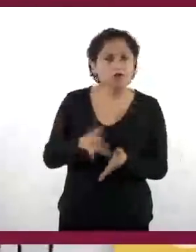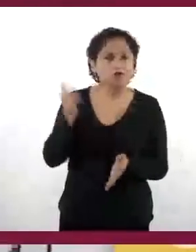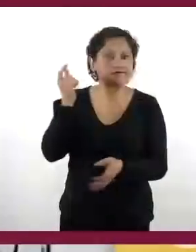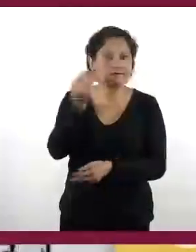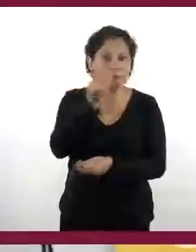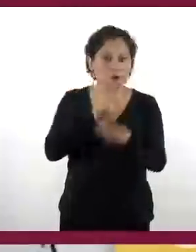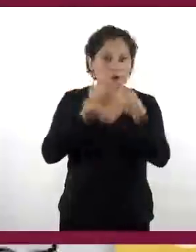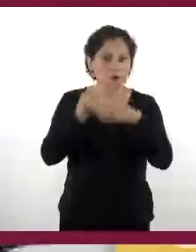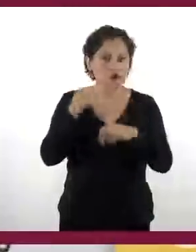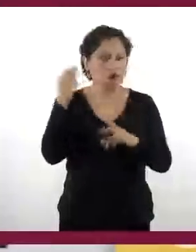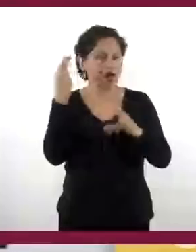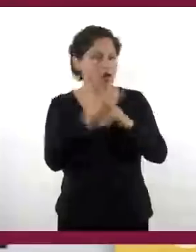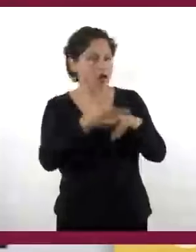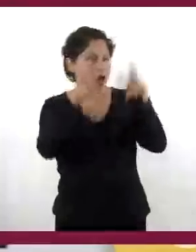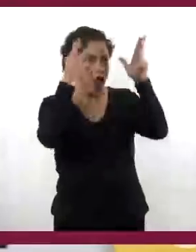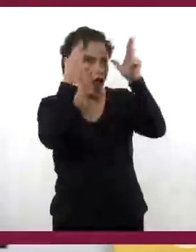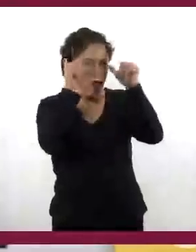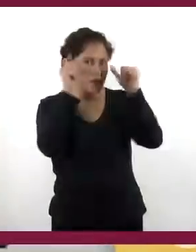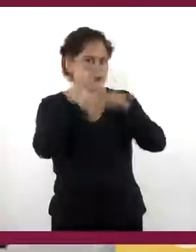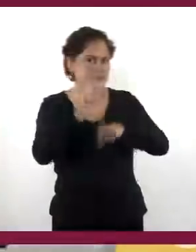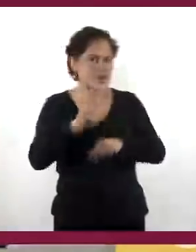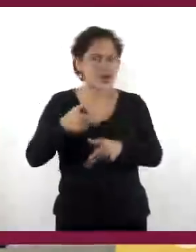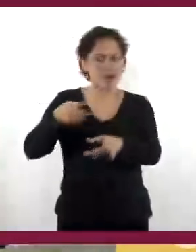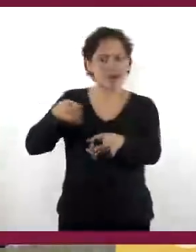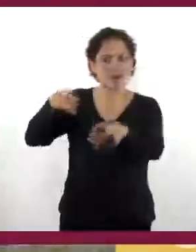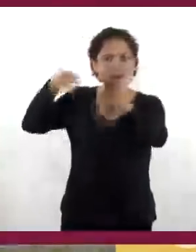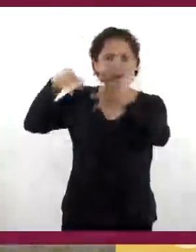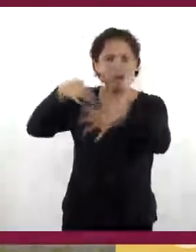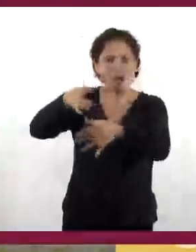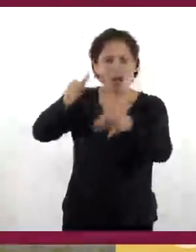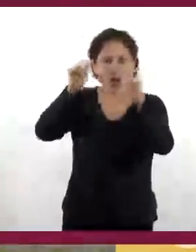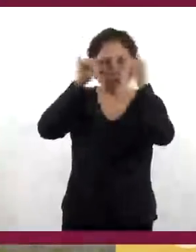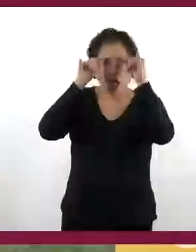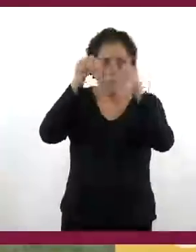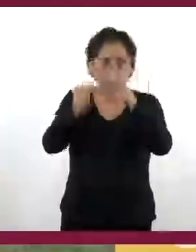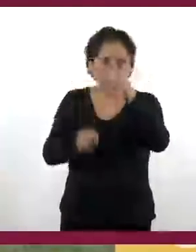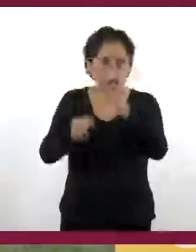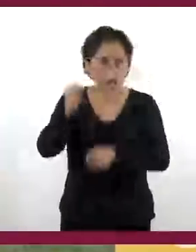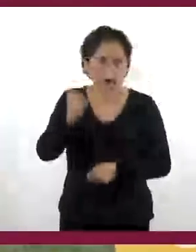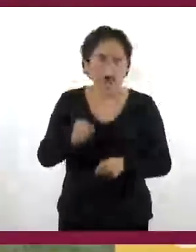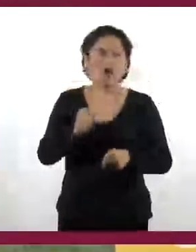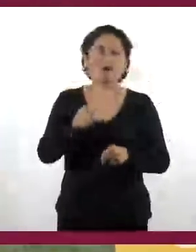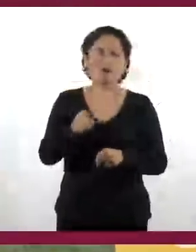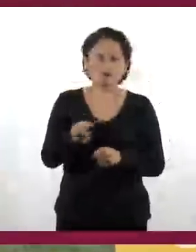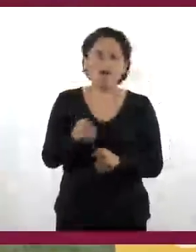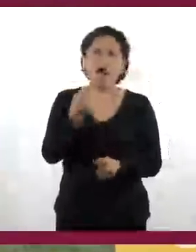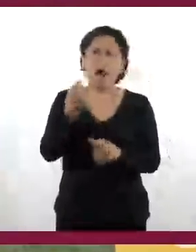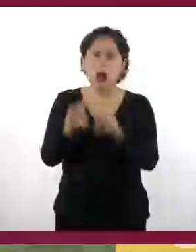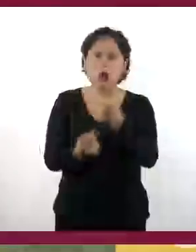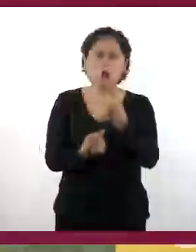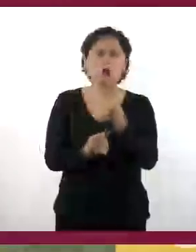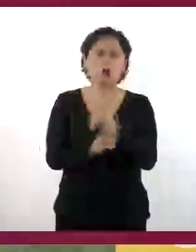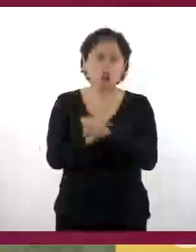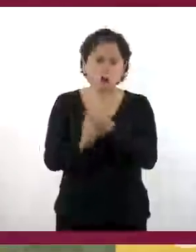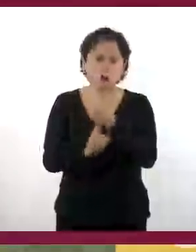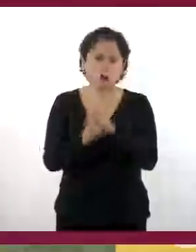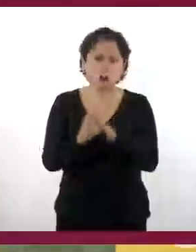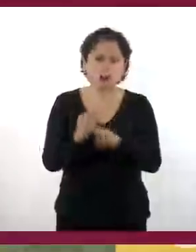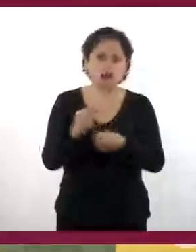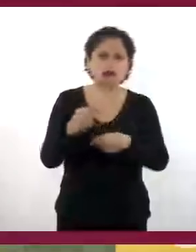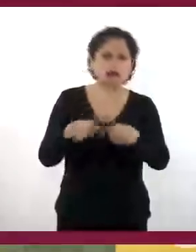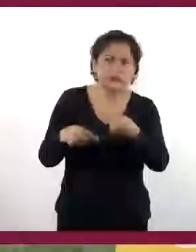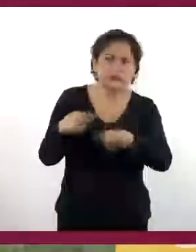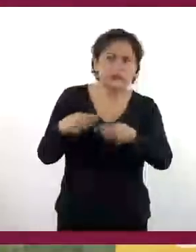Y en vez de cazar liebres, empiezan a flechar vacas, con el beneplácito obviamente de los españoles. Va a haber fricciones, pero también hay cambios de vida.